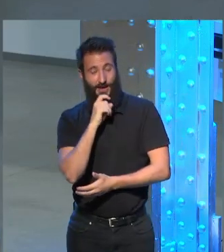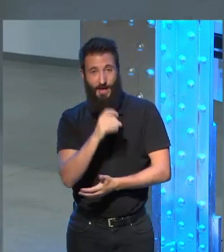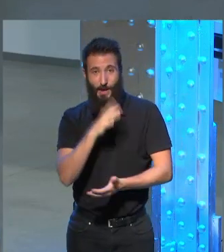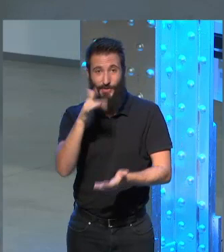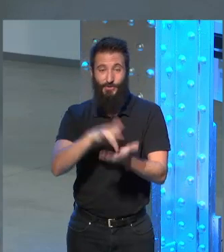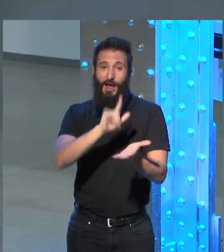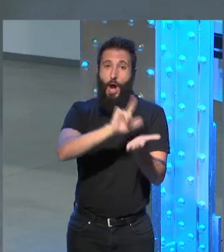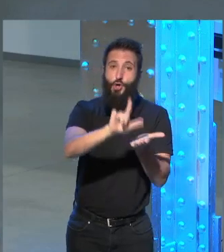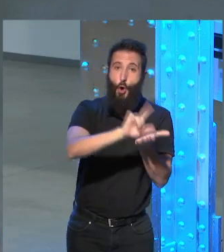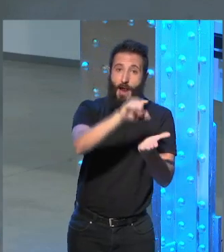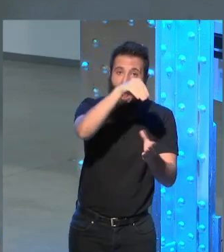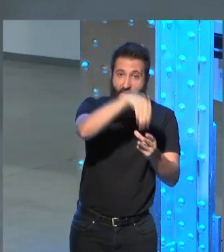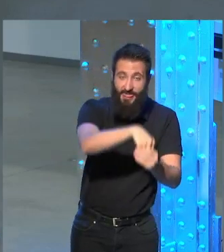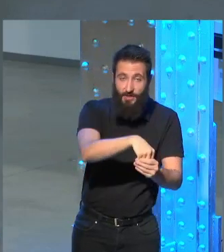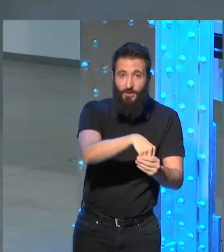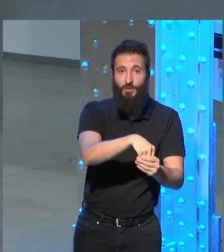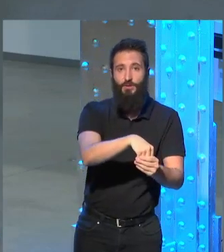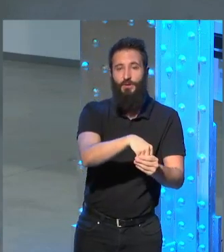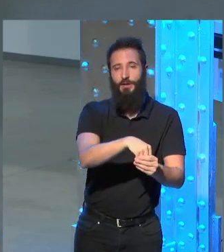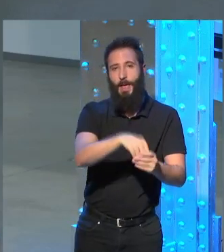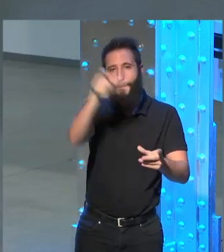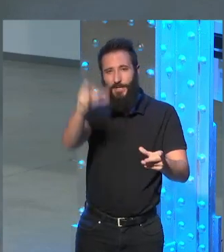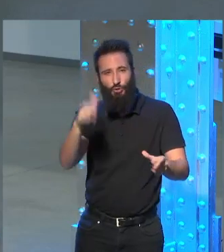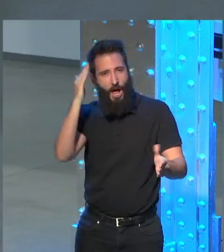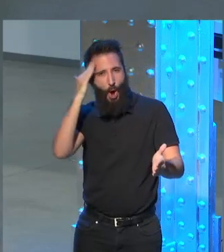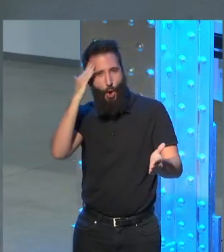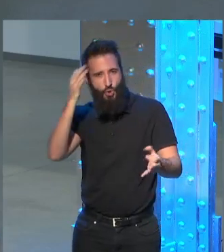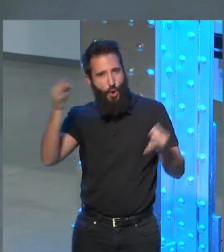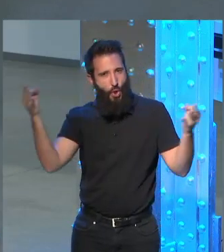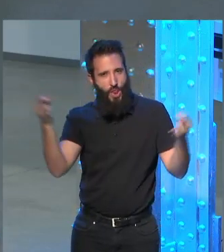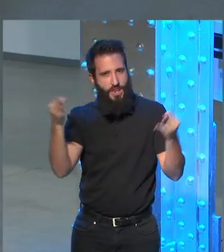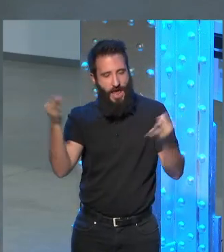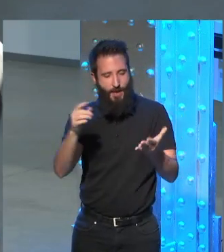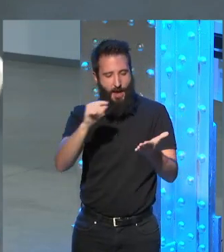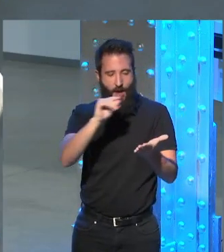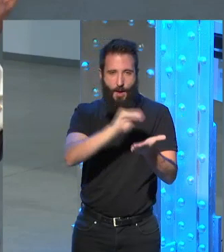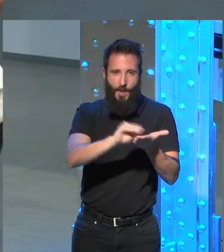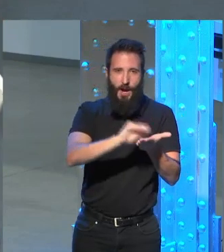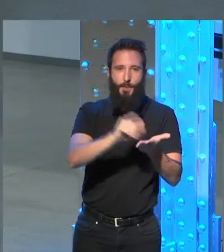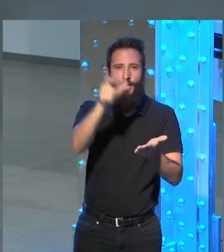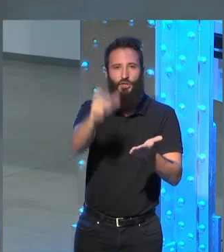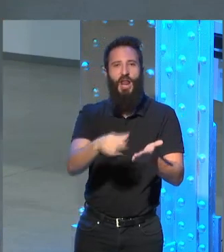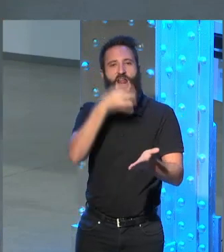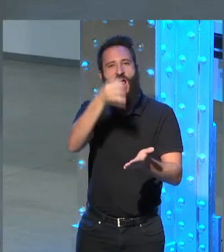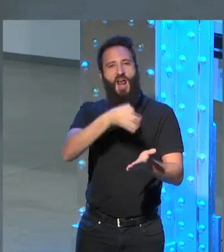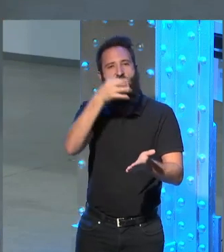en una novela el novelista no solo tiene que inventar un narrador